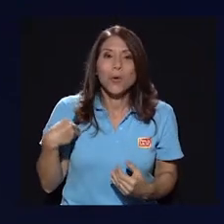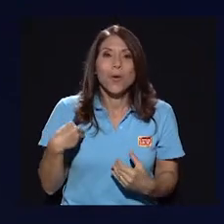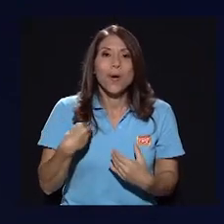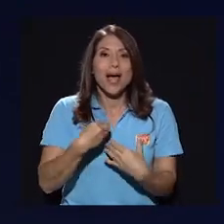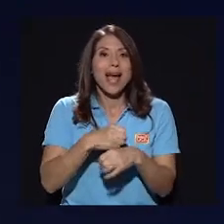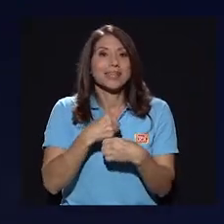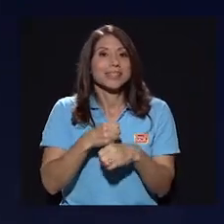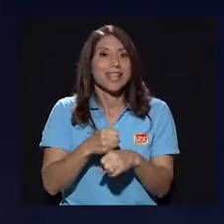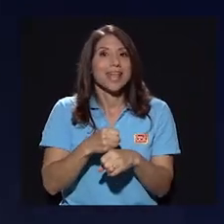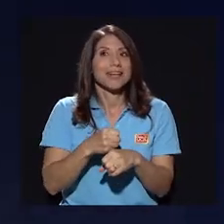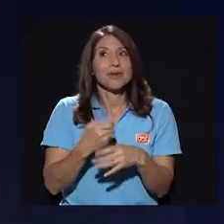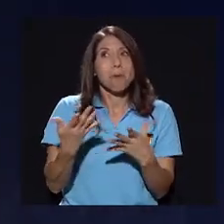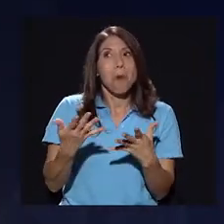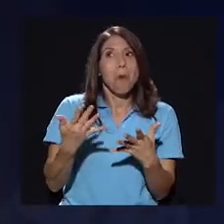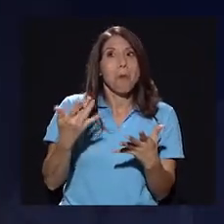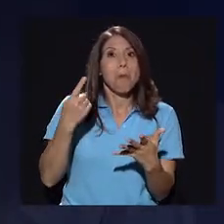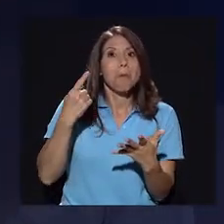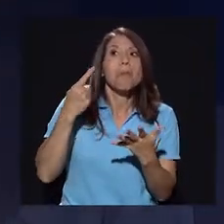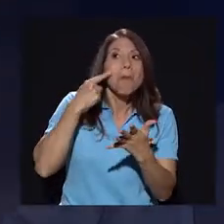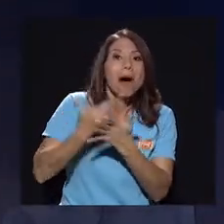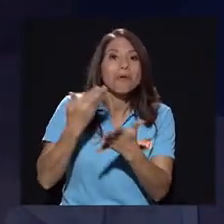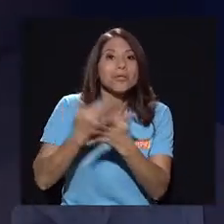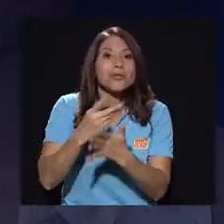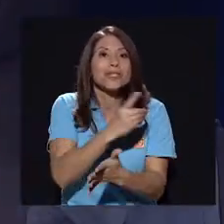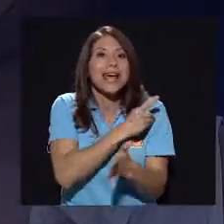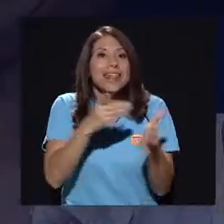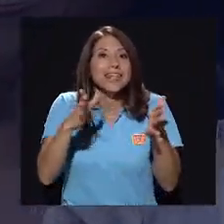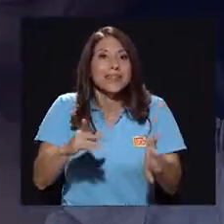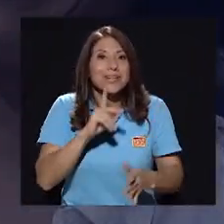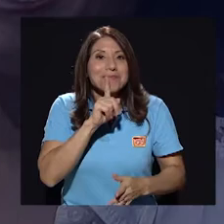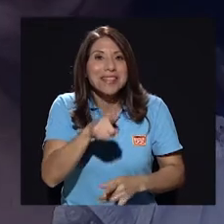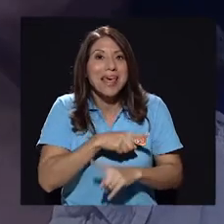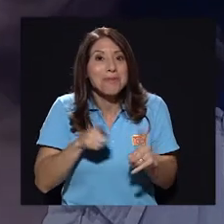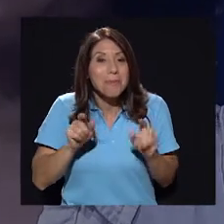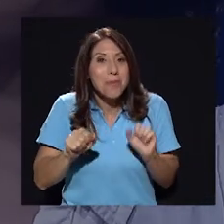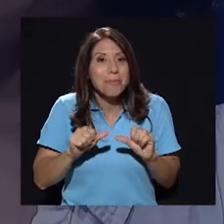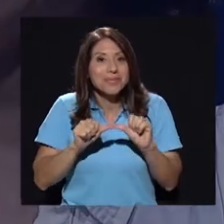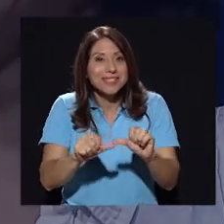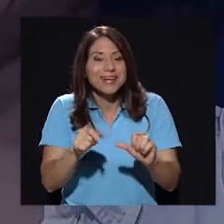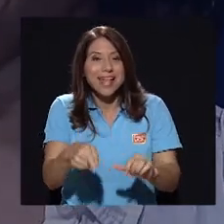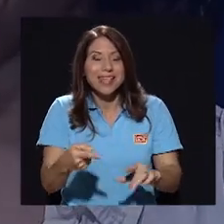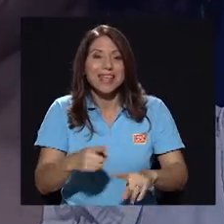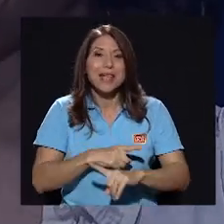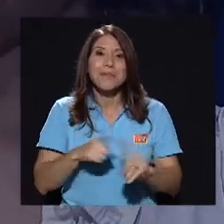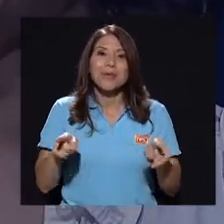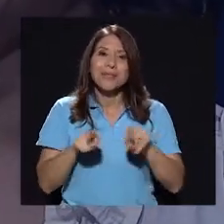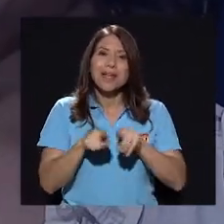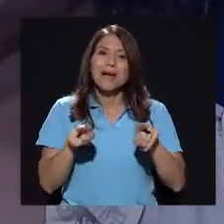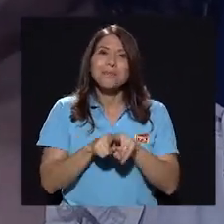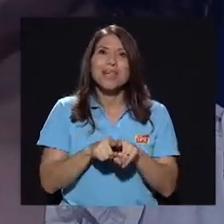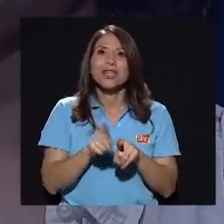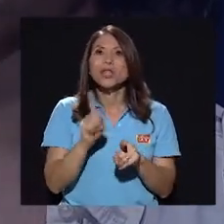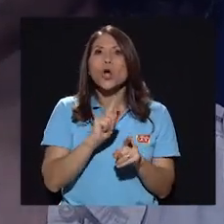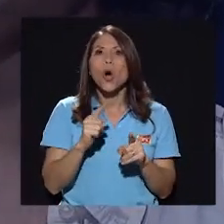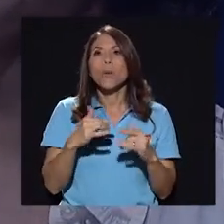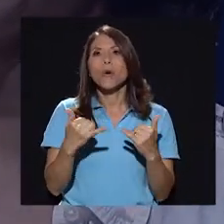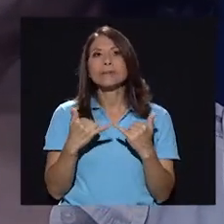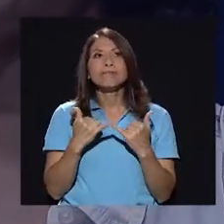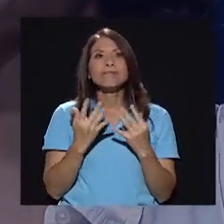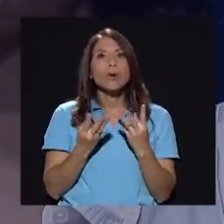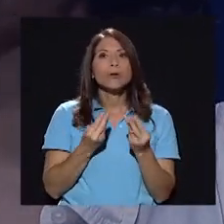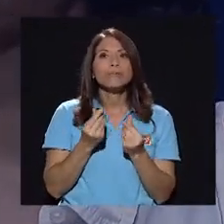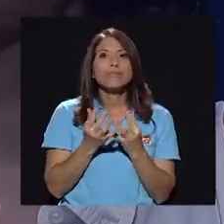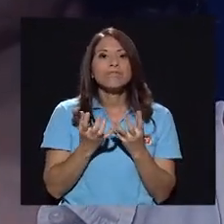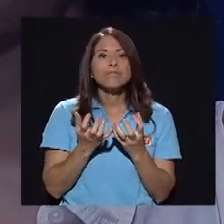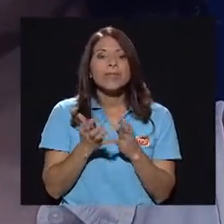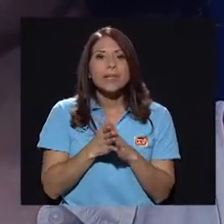estar haciendo audiciones a directores, ¿verdad? ¿Y qué no seguir un poco por ahí? Pero de repente también uno, no quedarnos con las ganas.